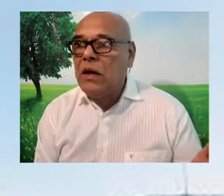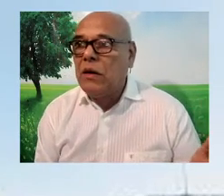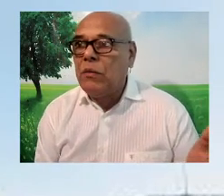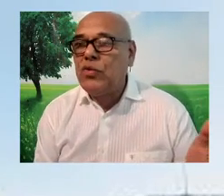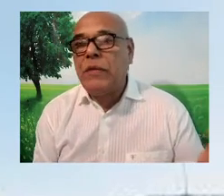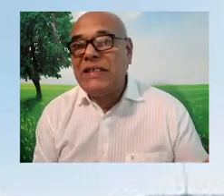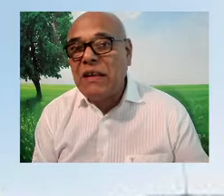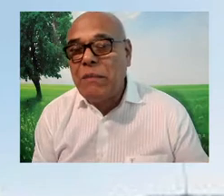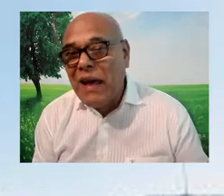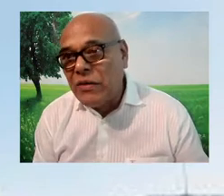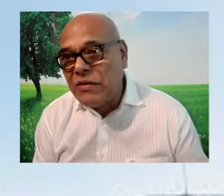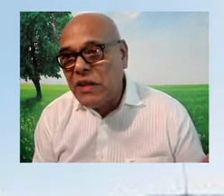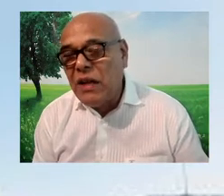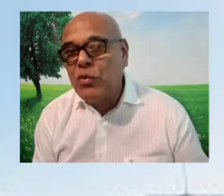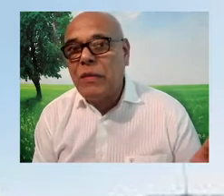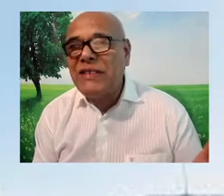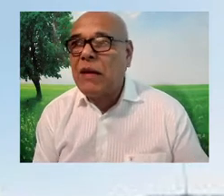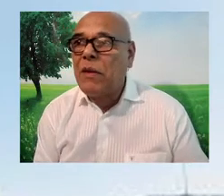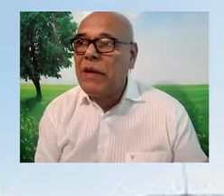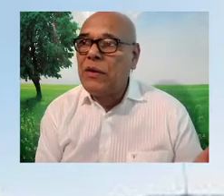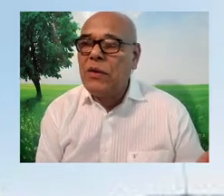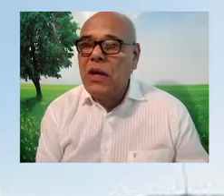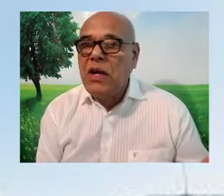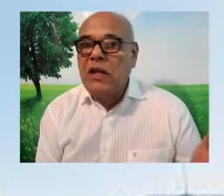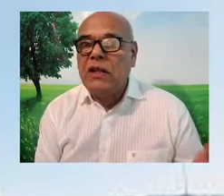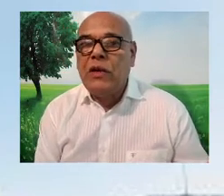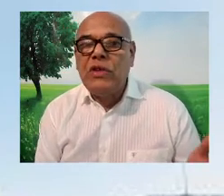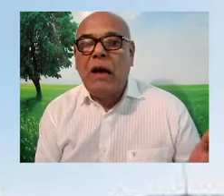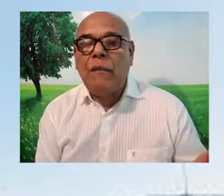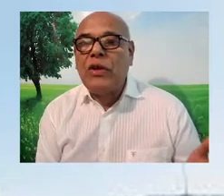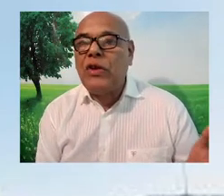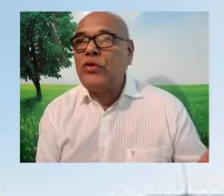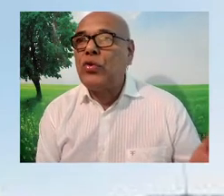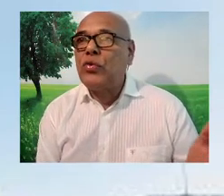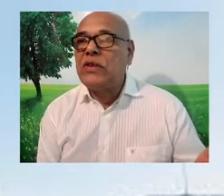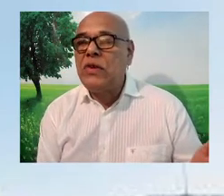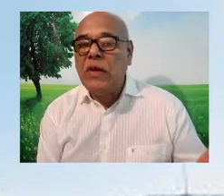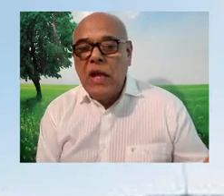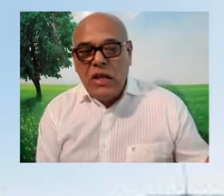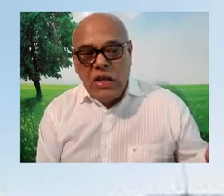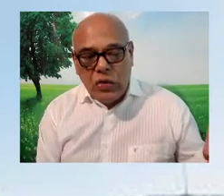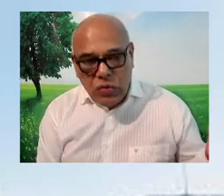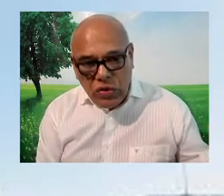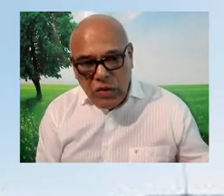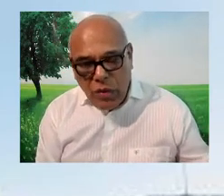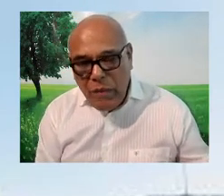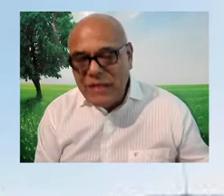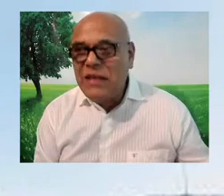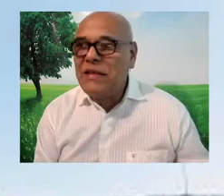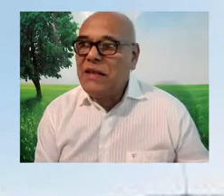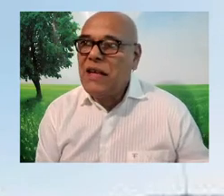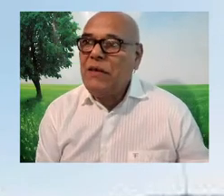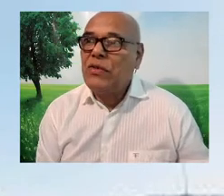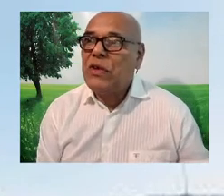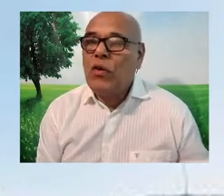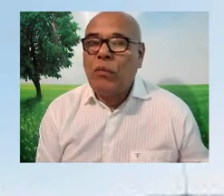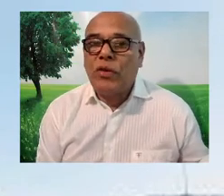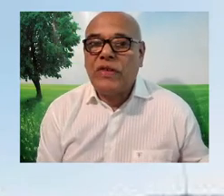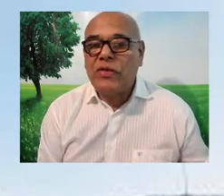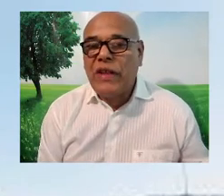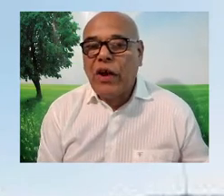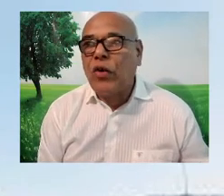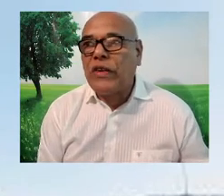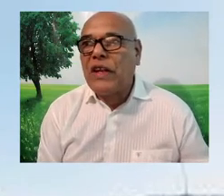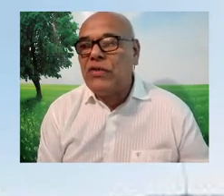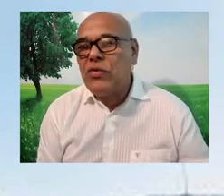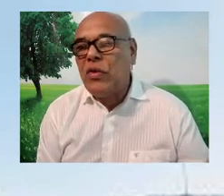Están mucho más equipados, tienen mucho más armamento y tienen una mayor estructuración. Y en los últimos meses se ha visto ya un